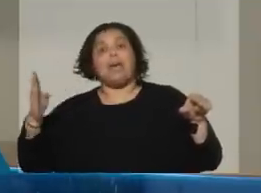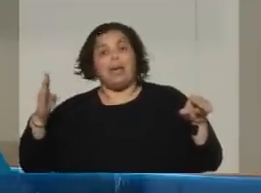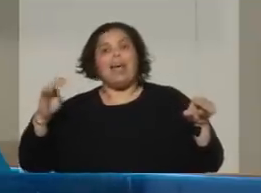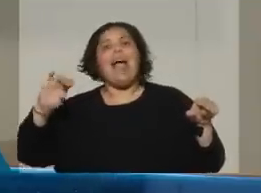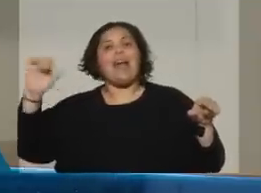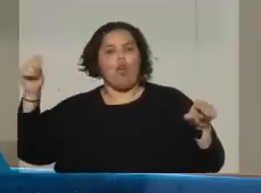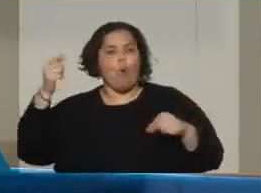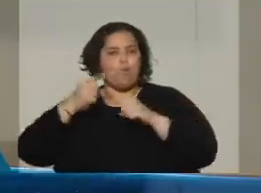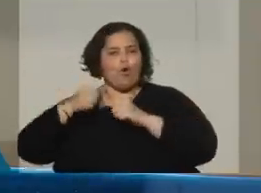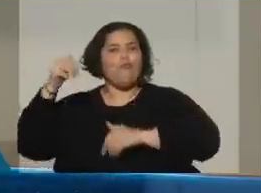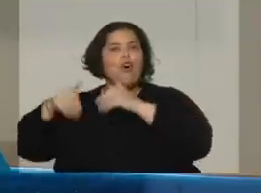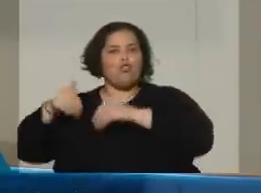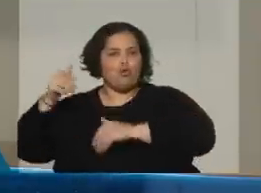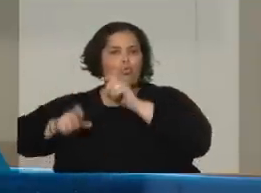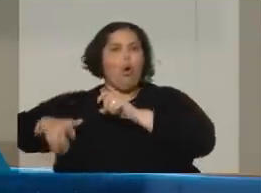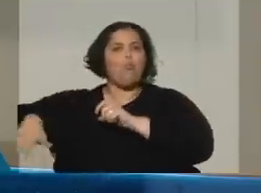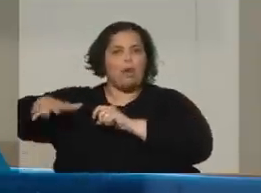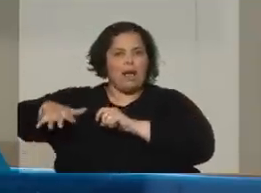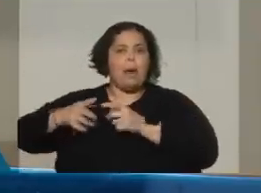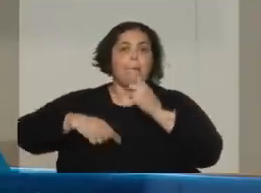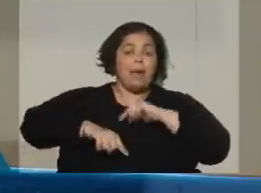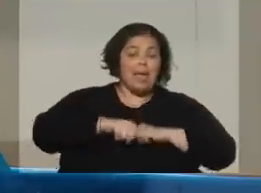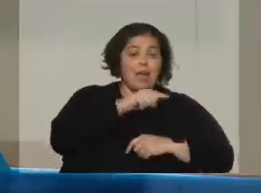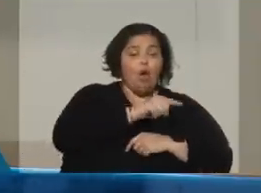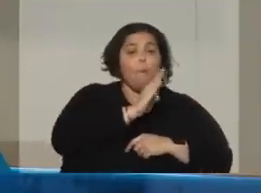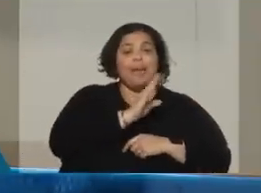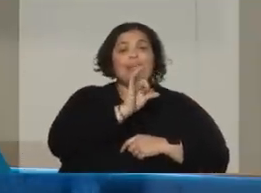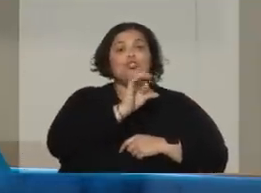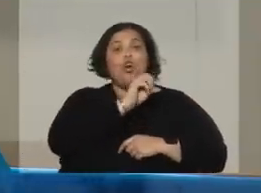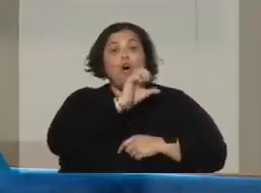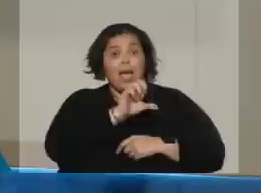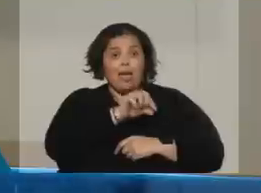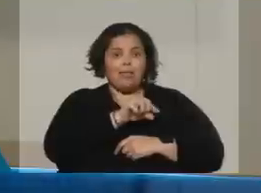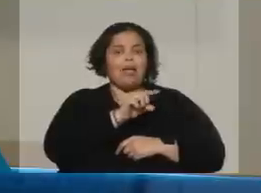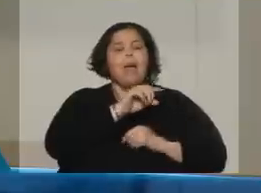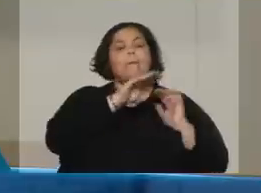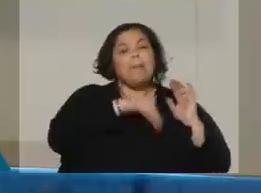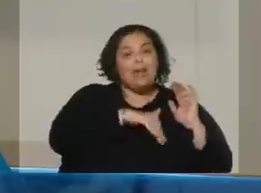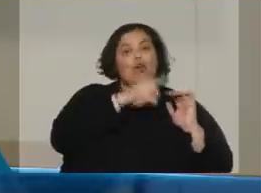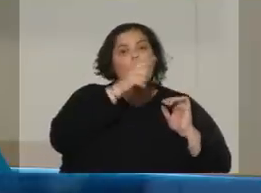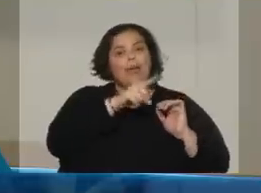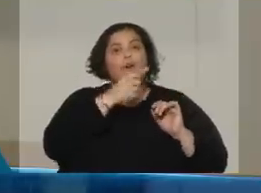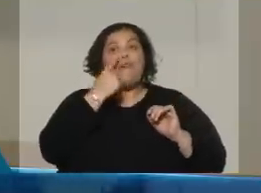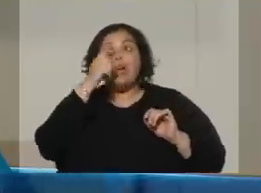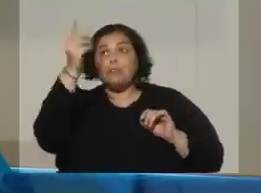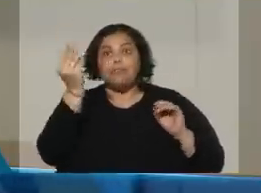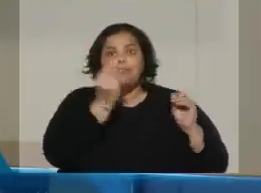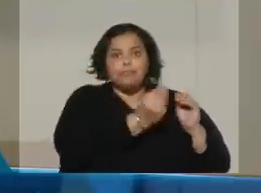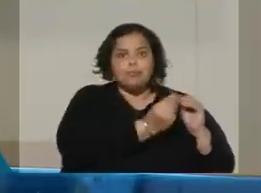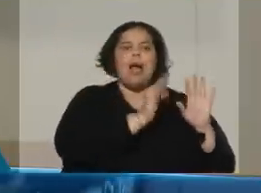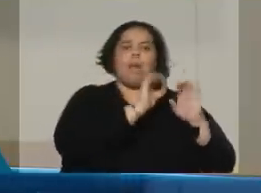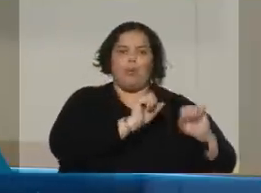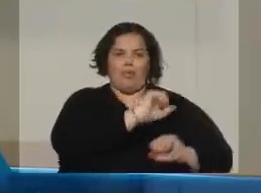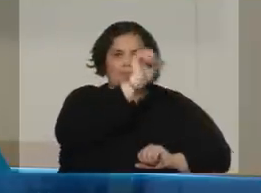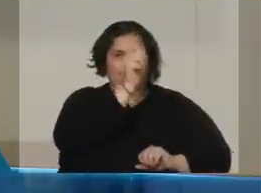el del PSOE. Pero, para eso necesita que los siete que integran el